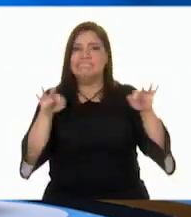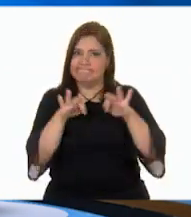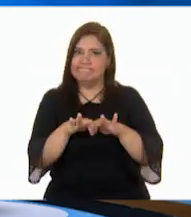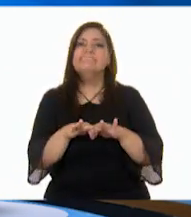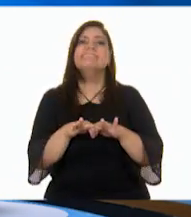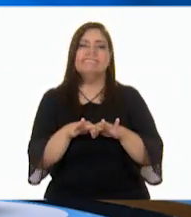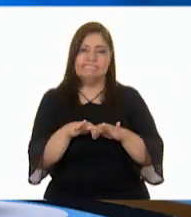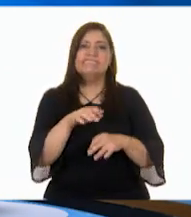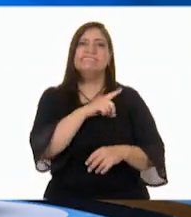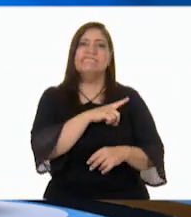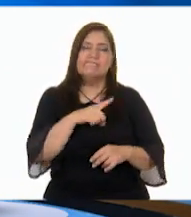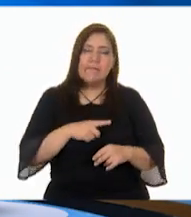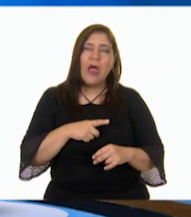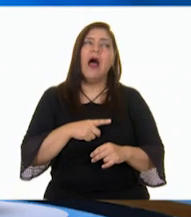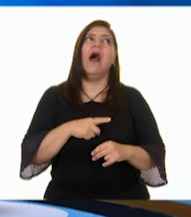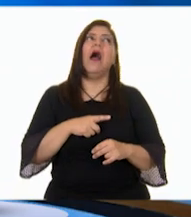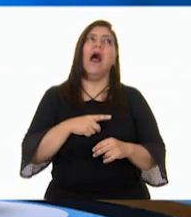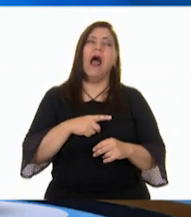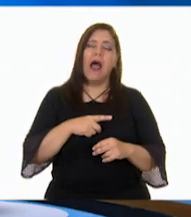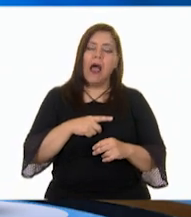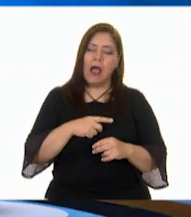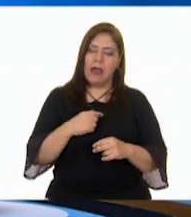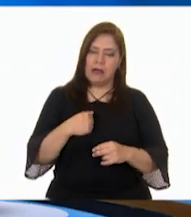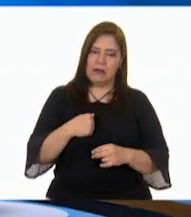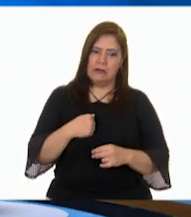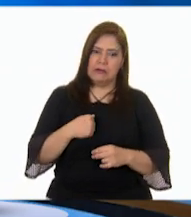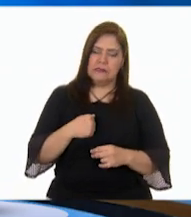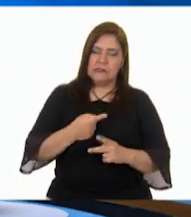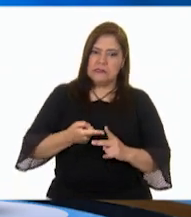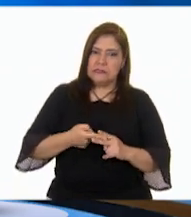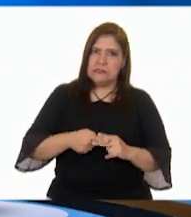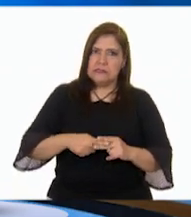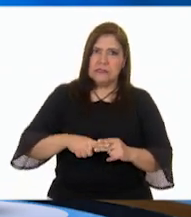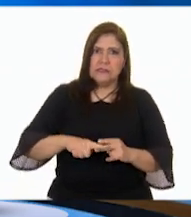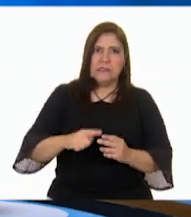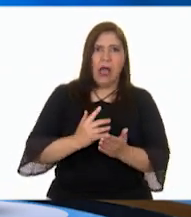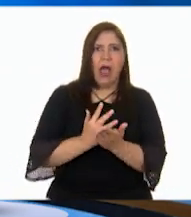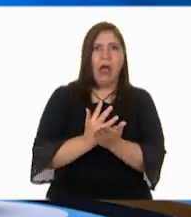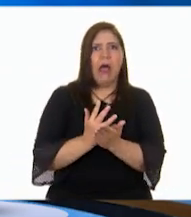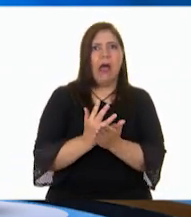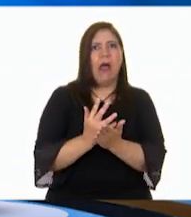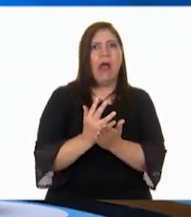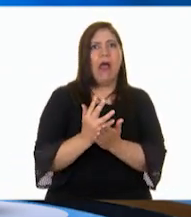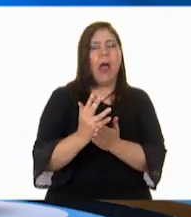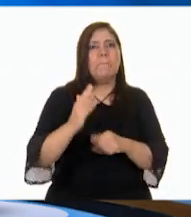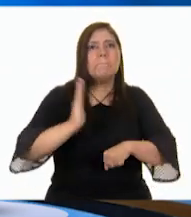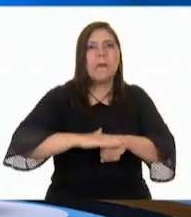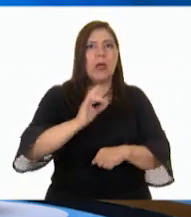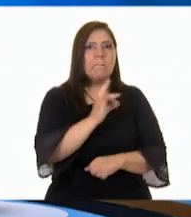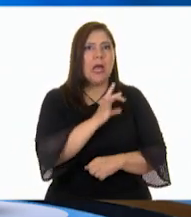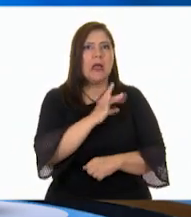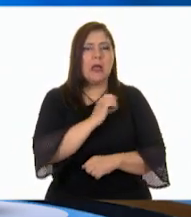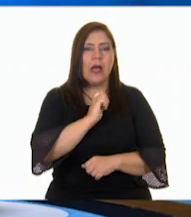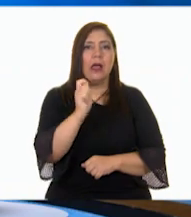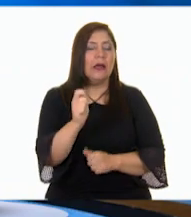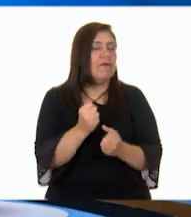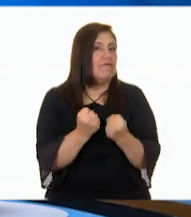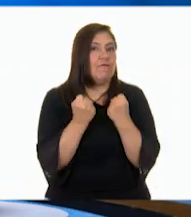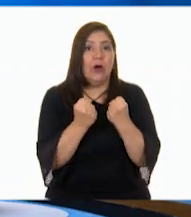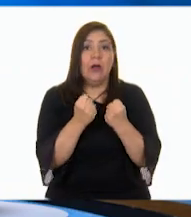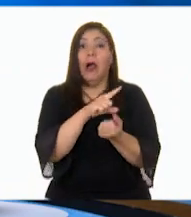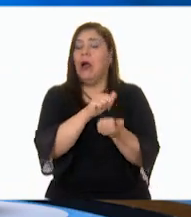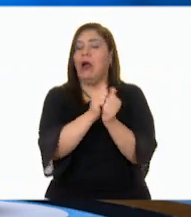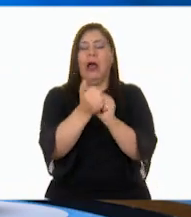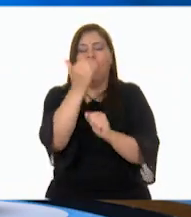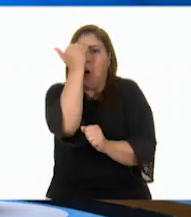que nos demos cuenta cómo va creciendo la emoción del miedo. Pues puede hacerse más intenso y convertirse en